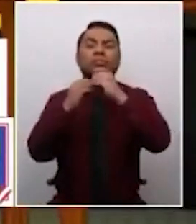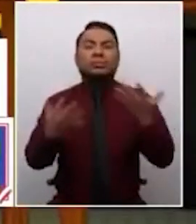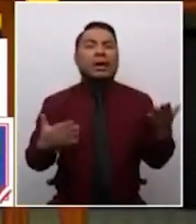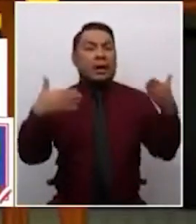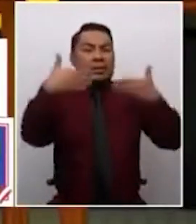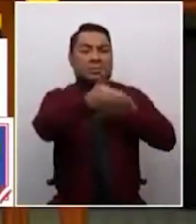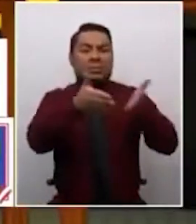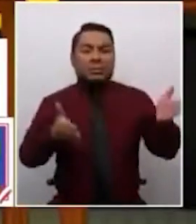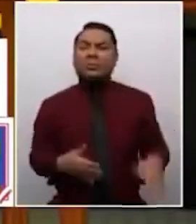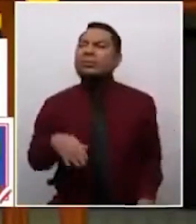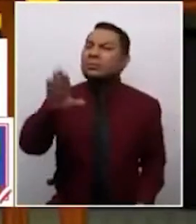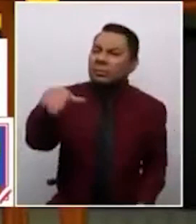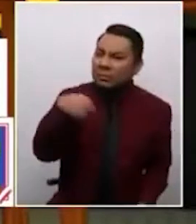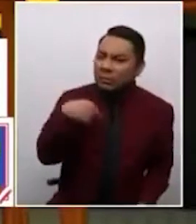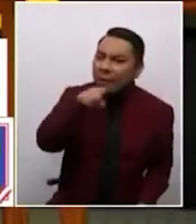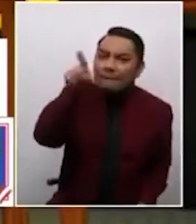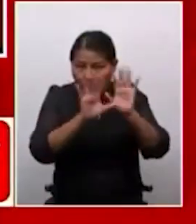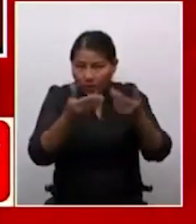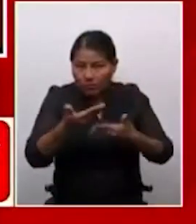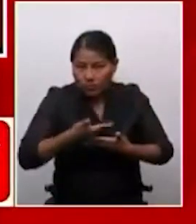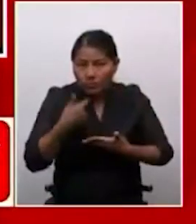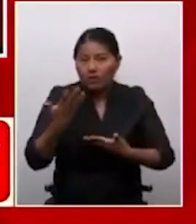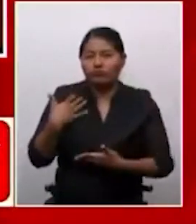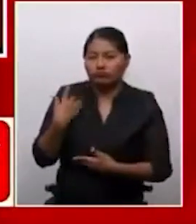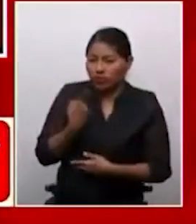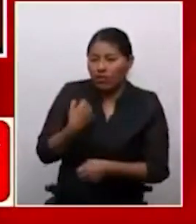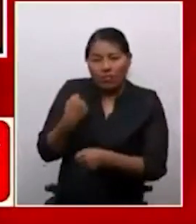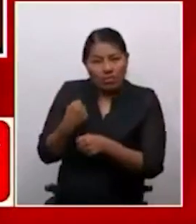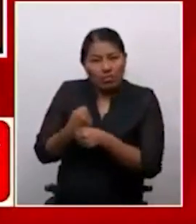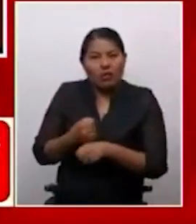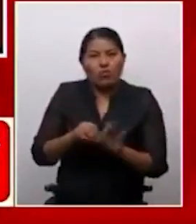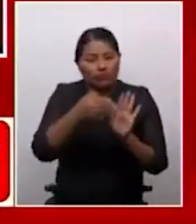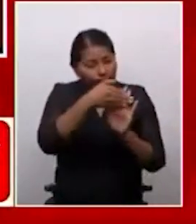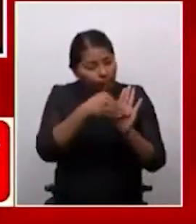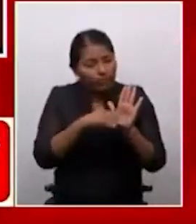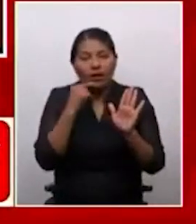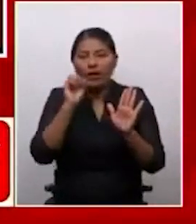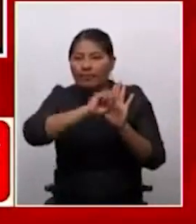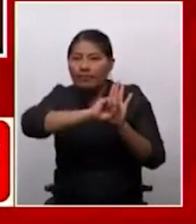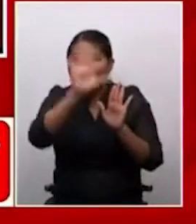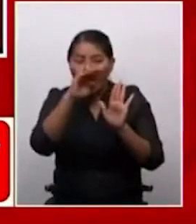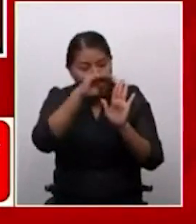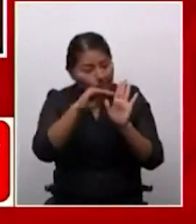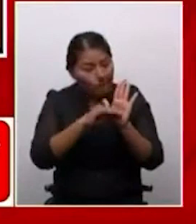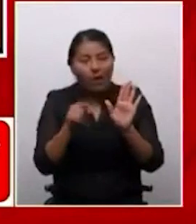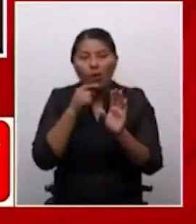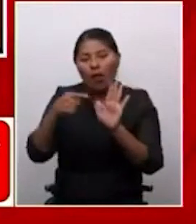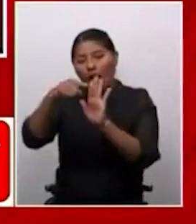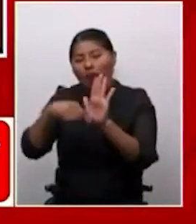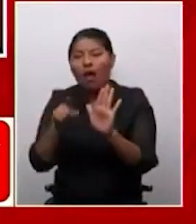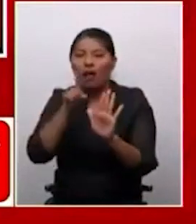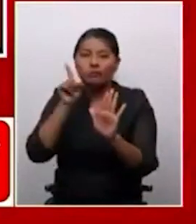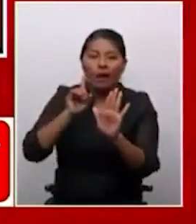de mentirle a Lima y además de evadir las preguntas. Tenemos que darle propuestas claras a Lima, no podemos venderle humo a la gente,